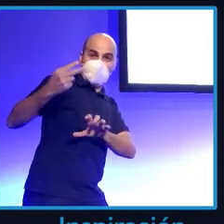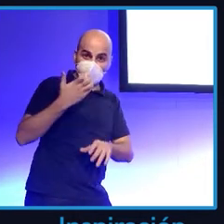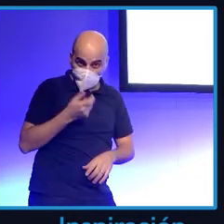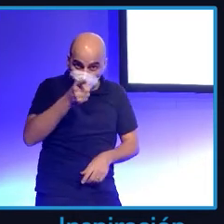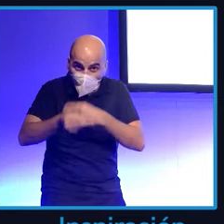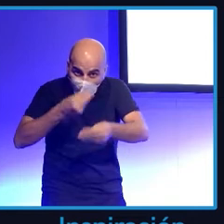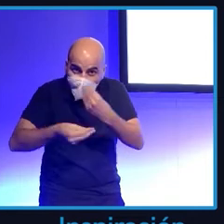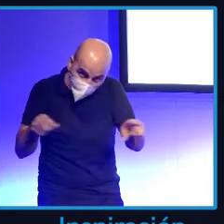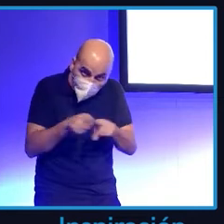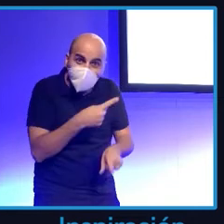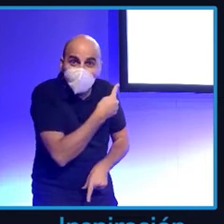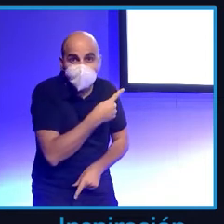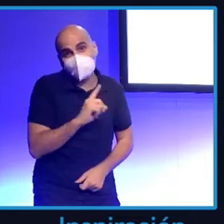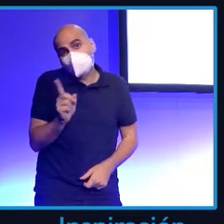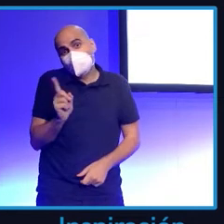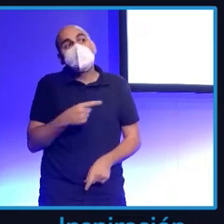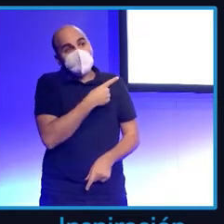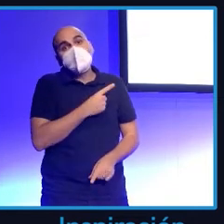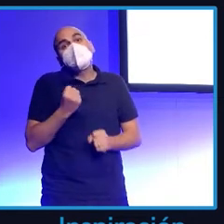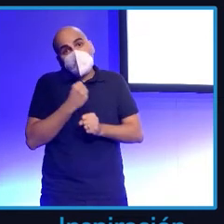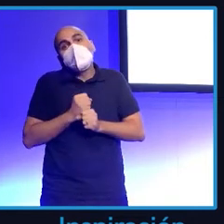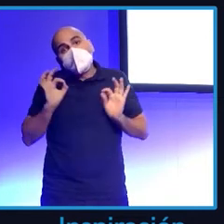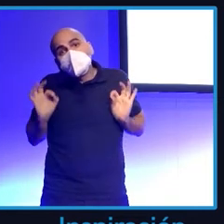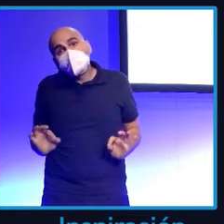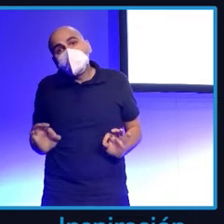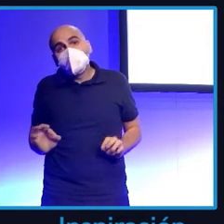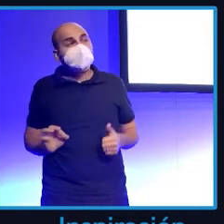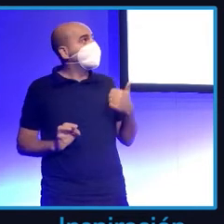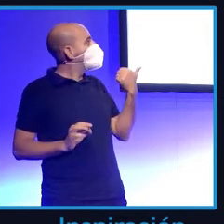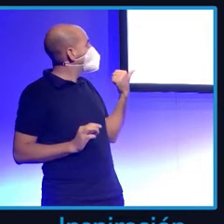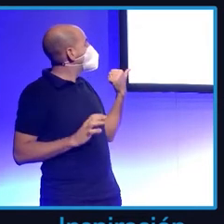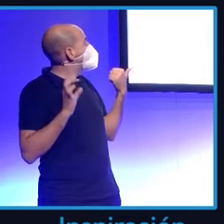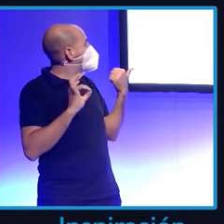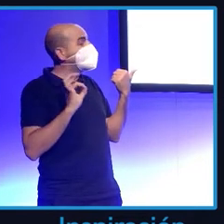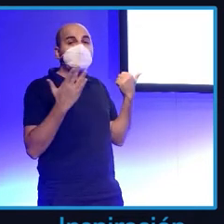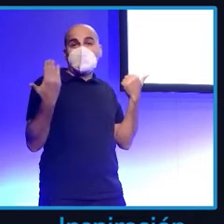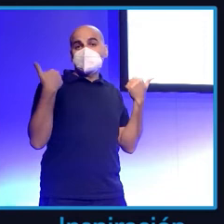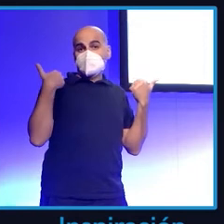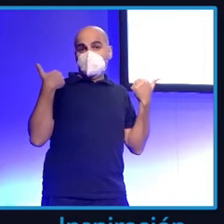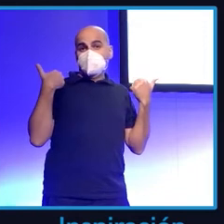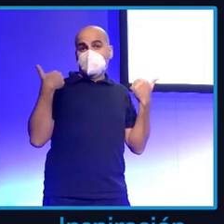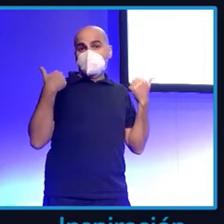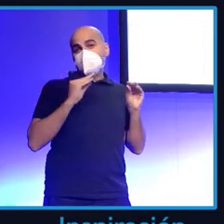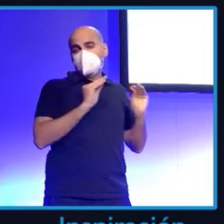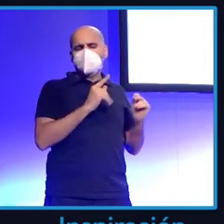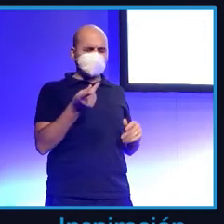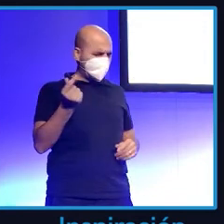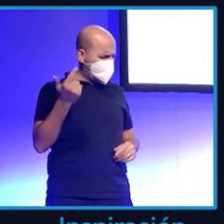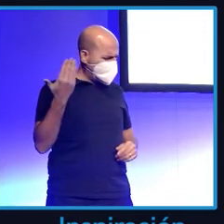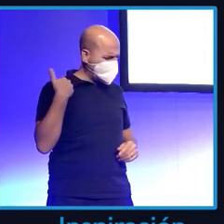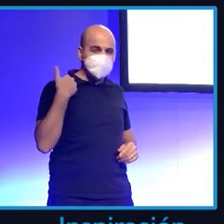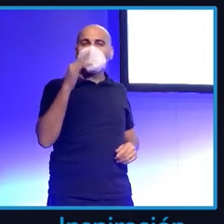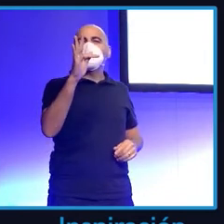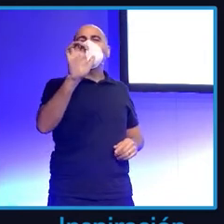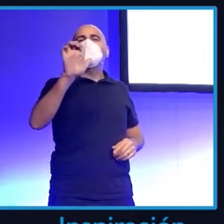Tanto para su cuerpo, como para el entorno, como para la ropa. Esta es de ayer. Este es el feed